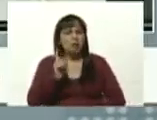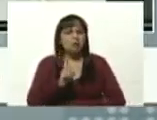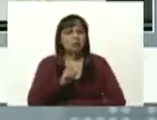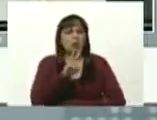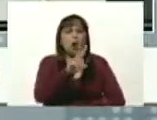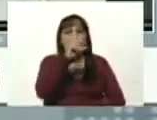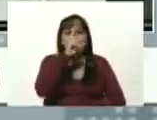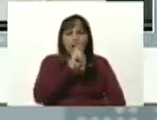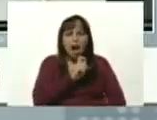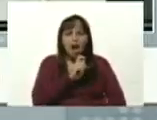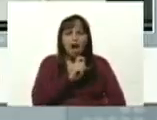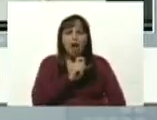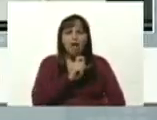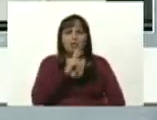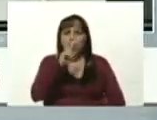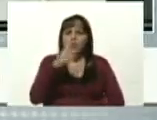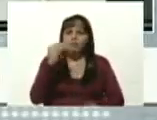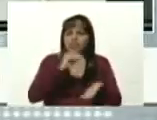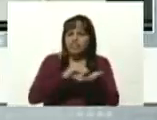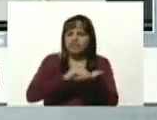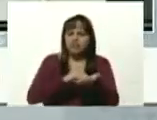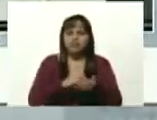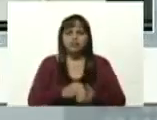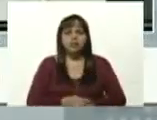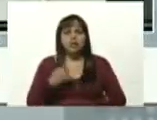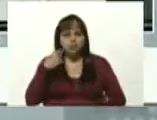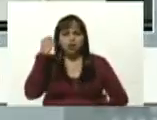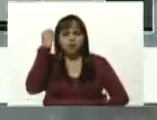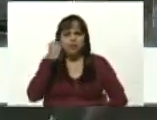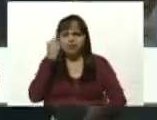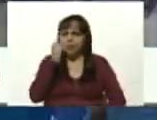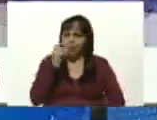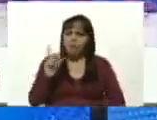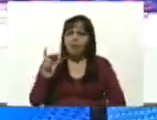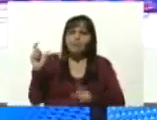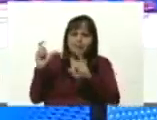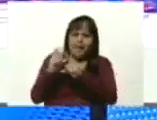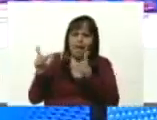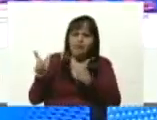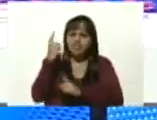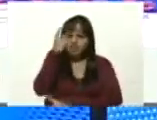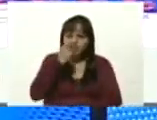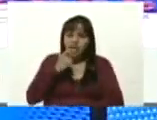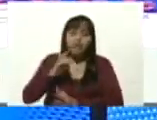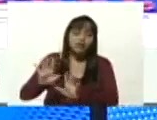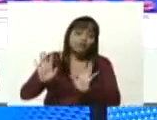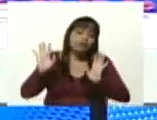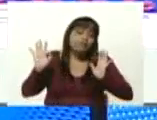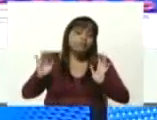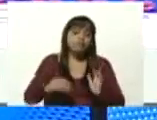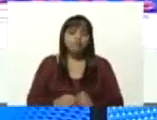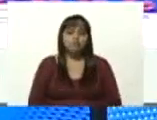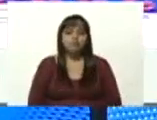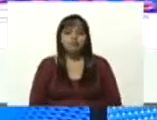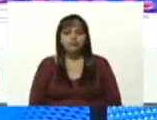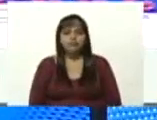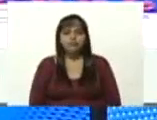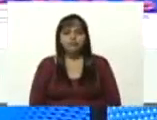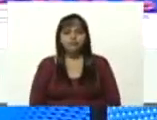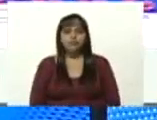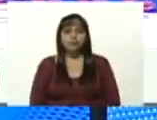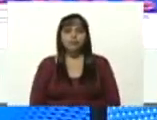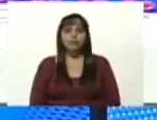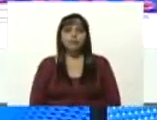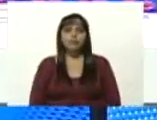bueno yo lo considero un hombre de palabra un hombre serio y le